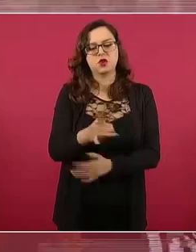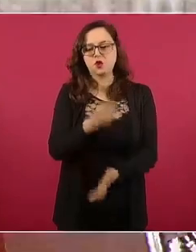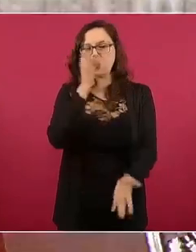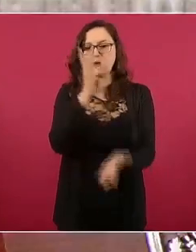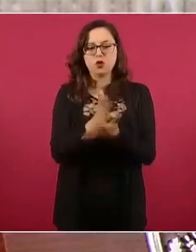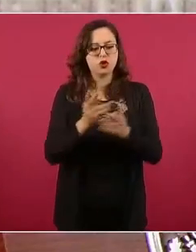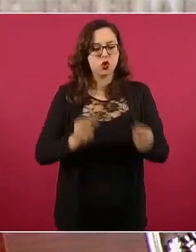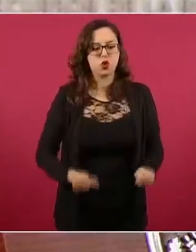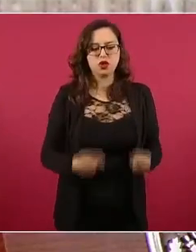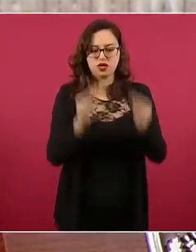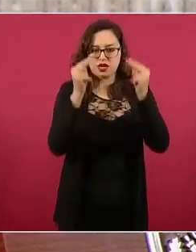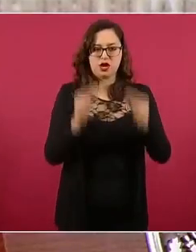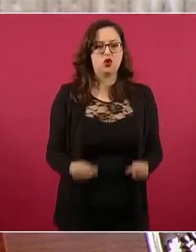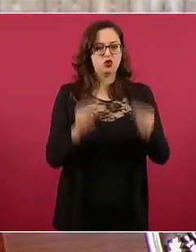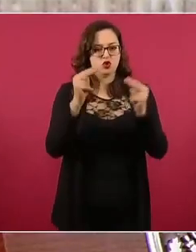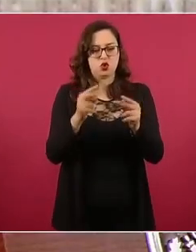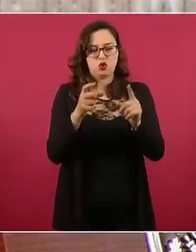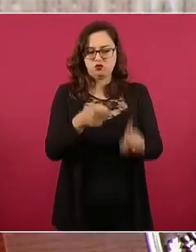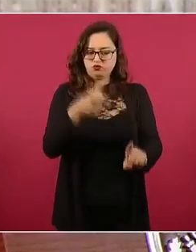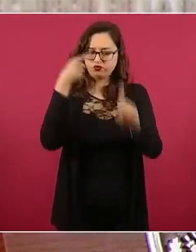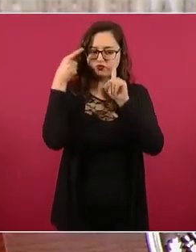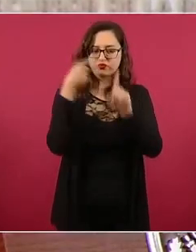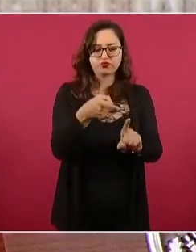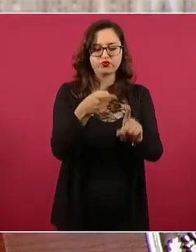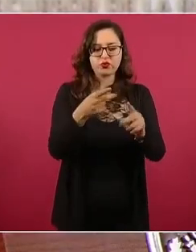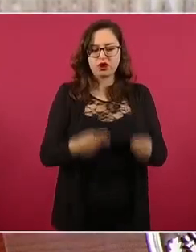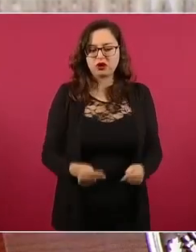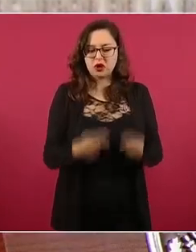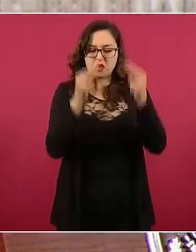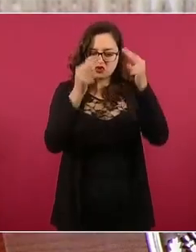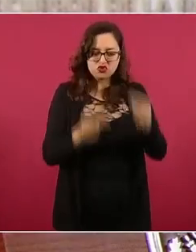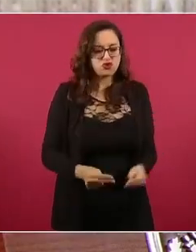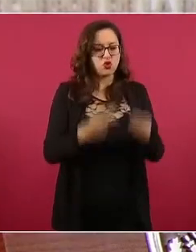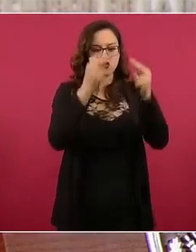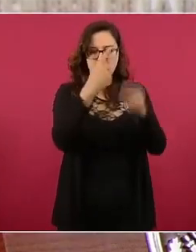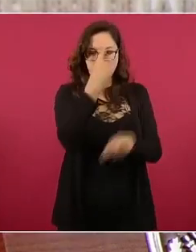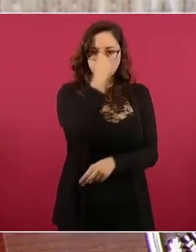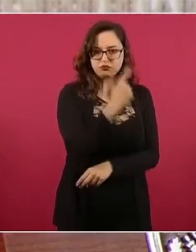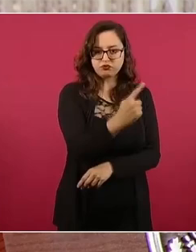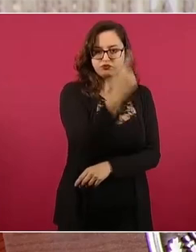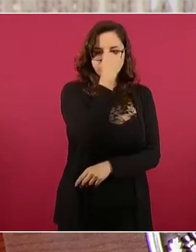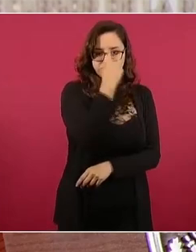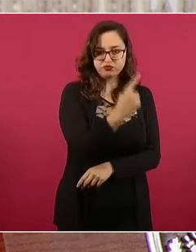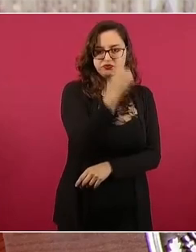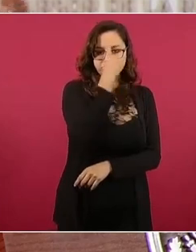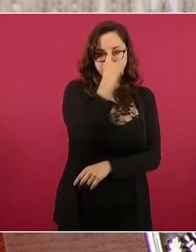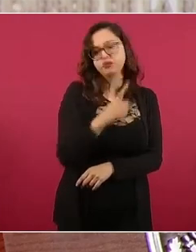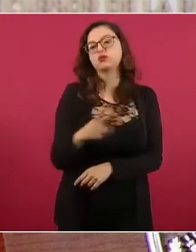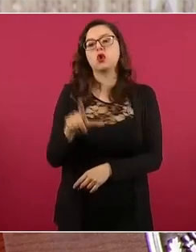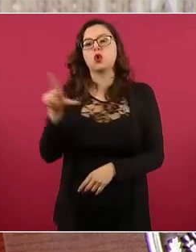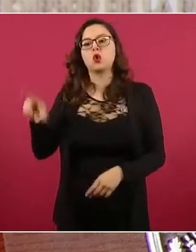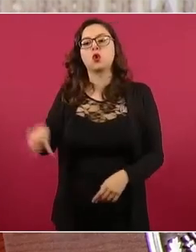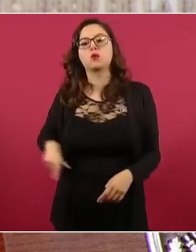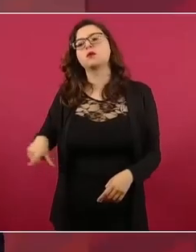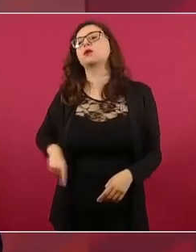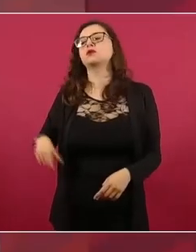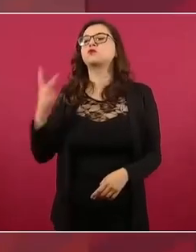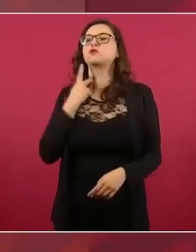y diluir al Estado. Se requiere